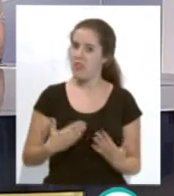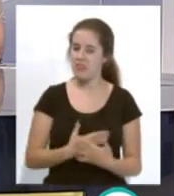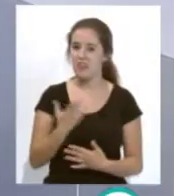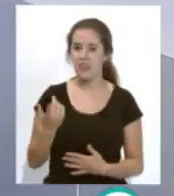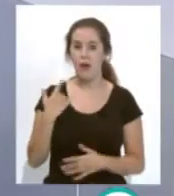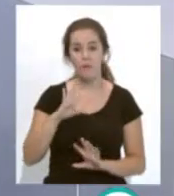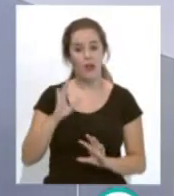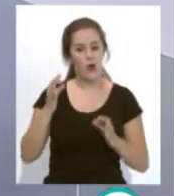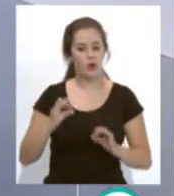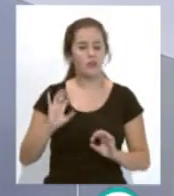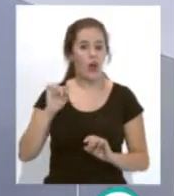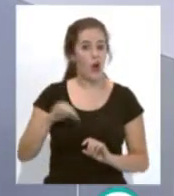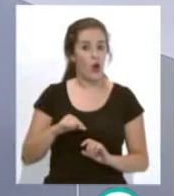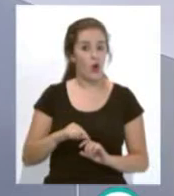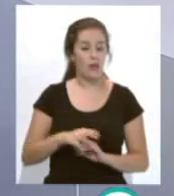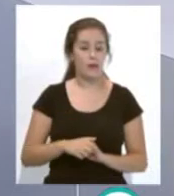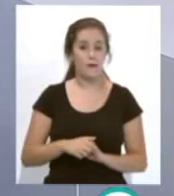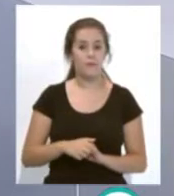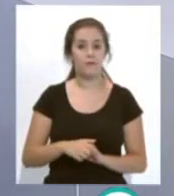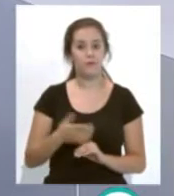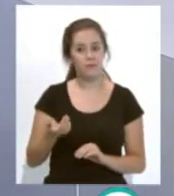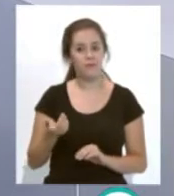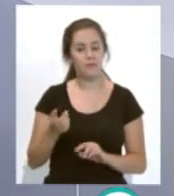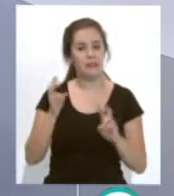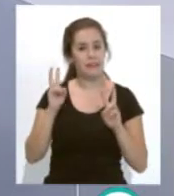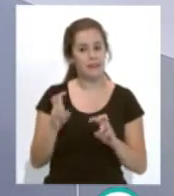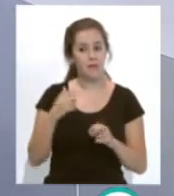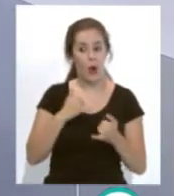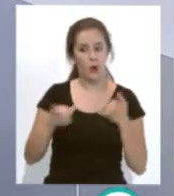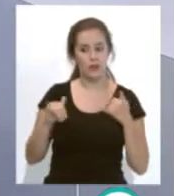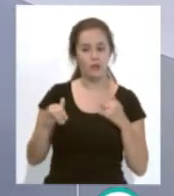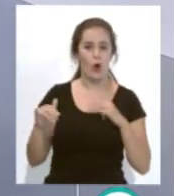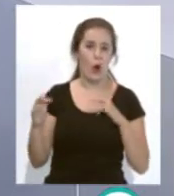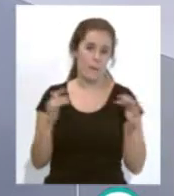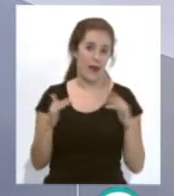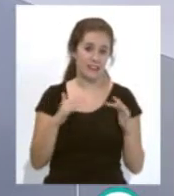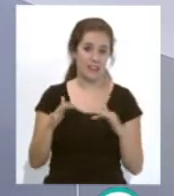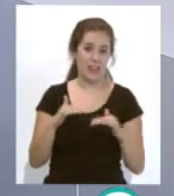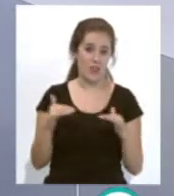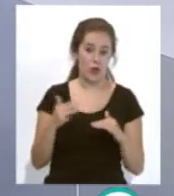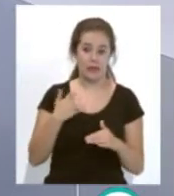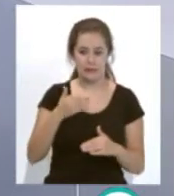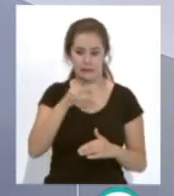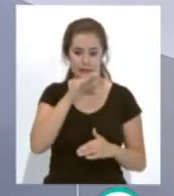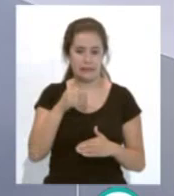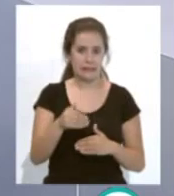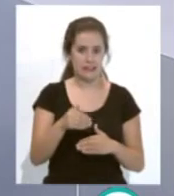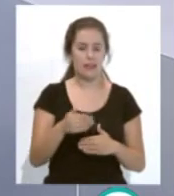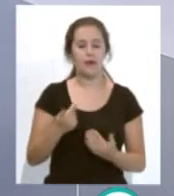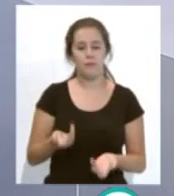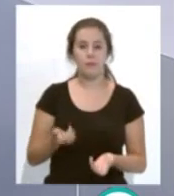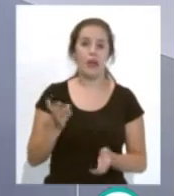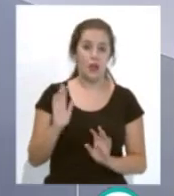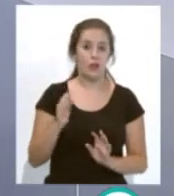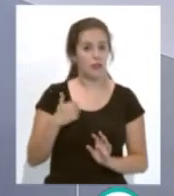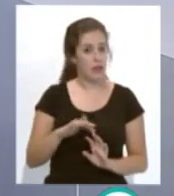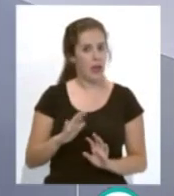pero justamente lo que nos ocupa es ese último partido que se ha disputado de momento, ahora se está disputando otro, pero hay ya